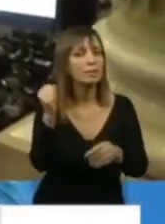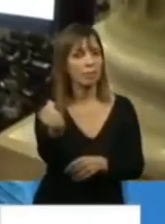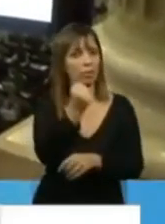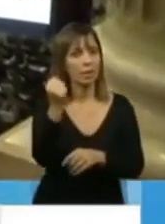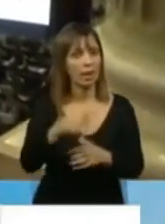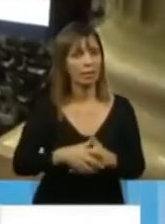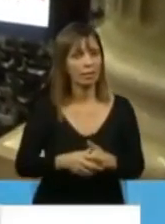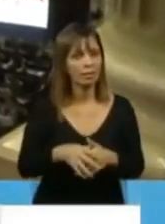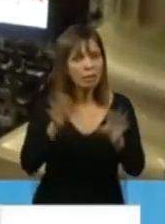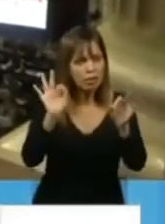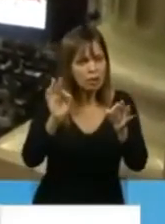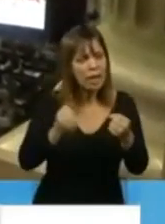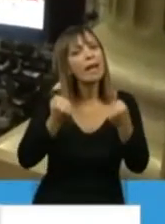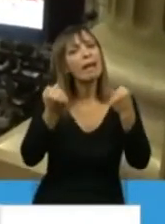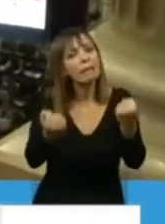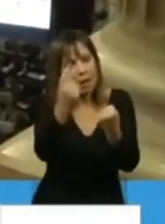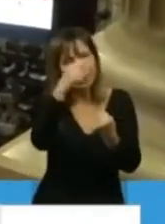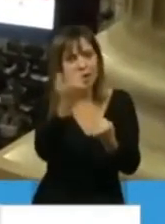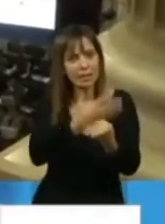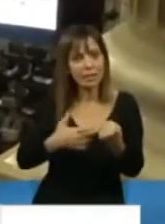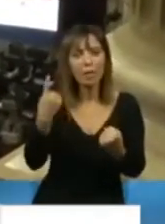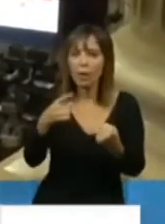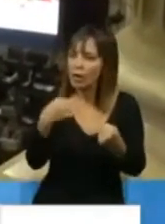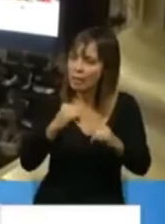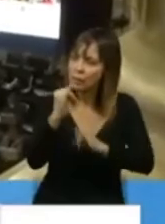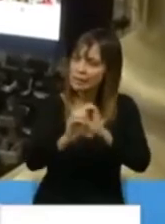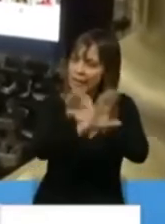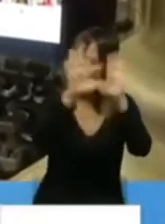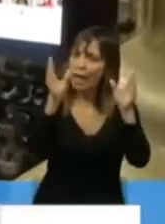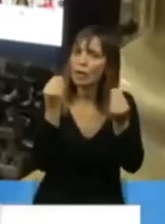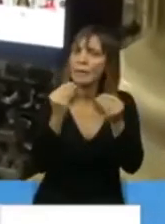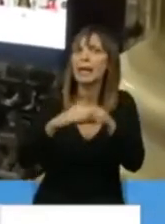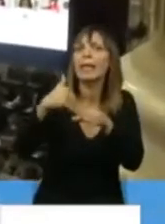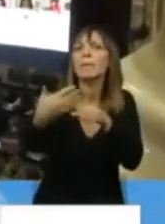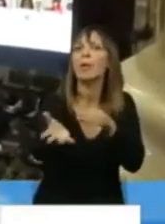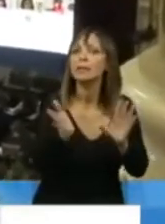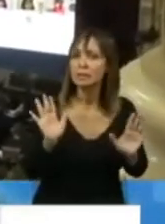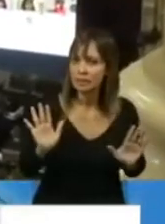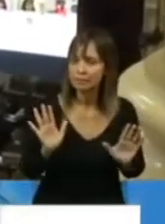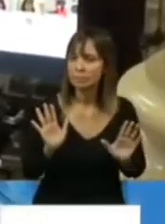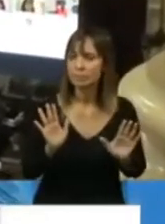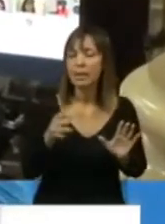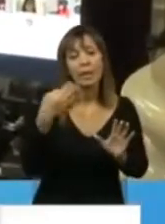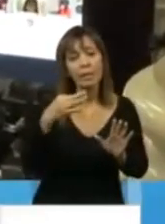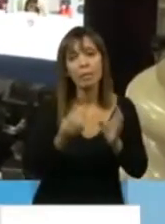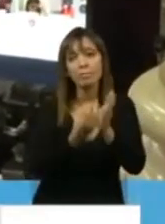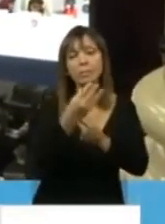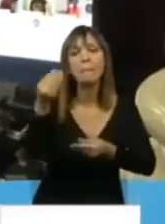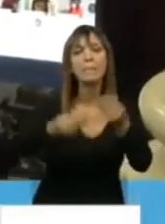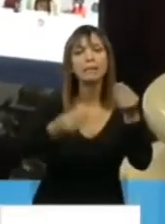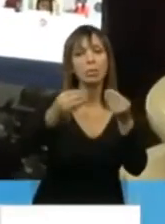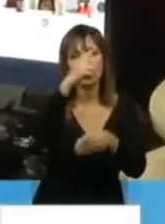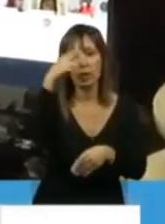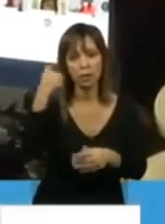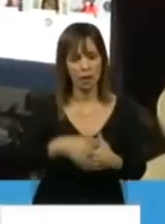allá de los esfuerzos del Estado, la tenemos que dar poniendo en la agenda el presupuesto nacional. Este presupuesto donde definimos